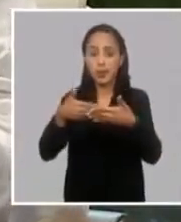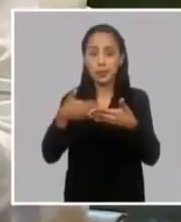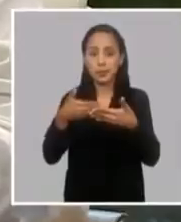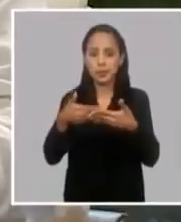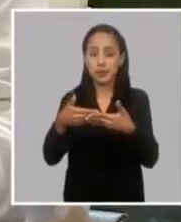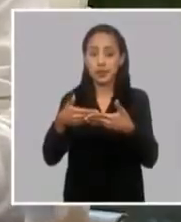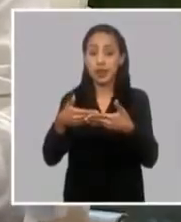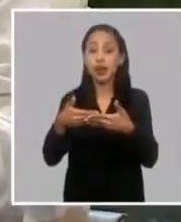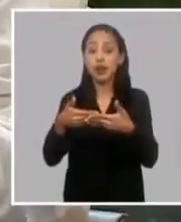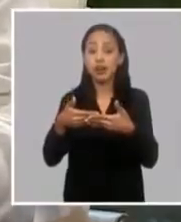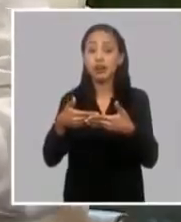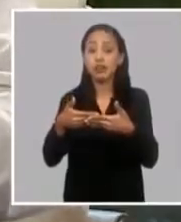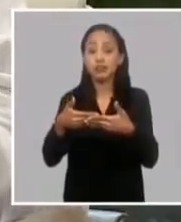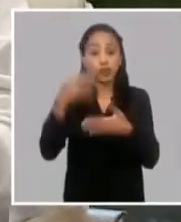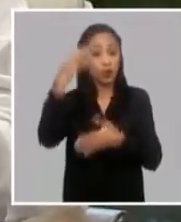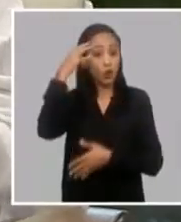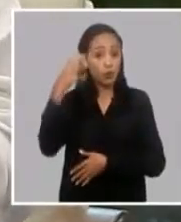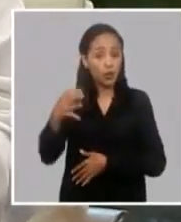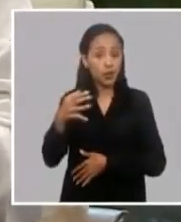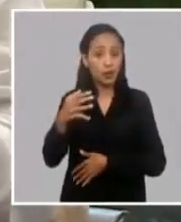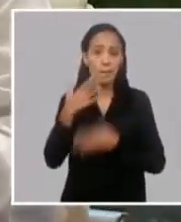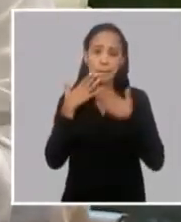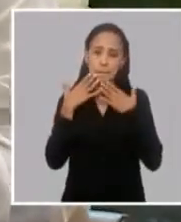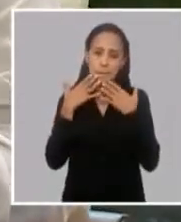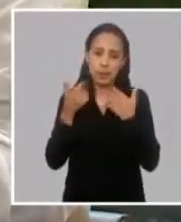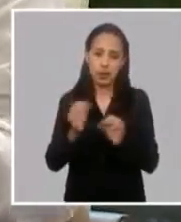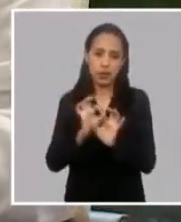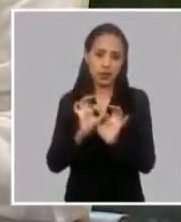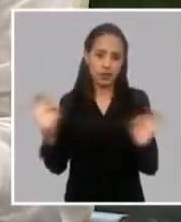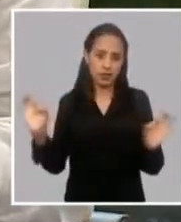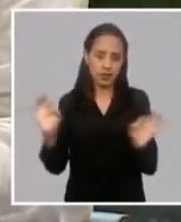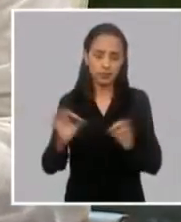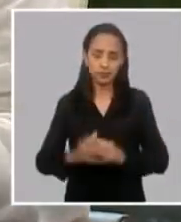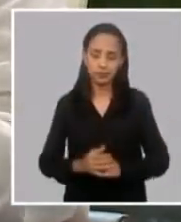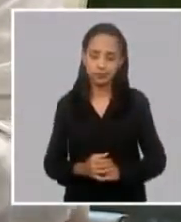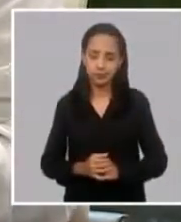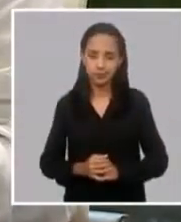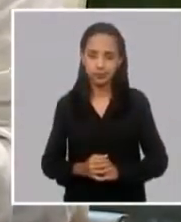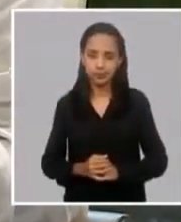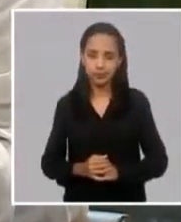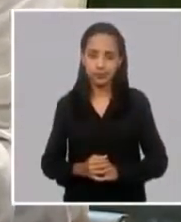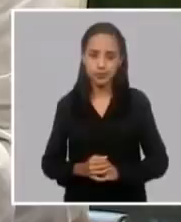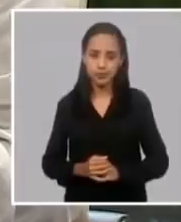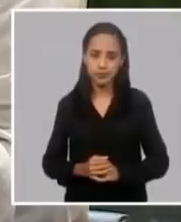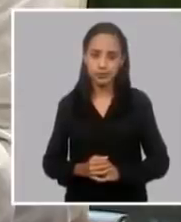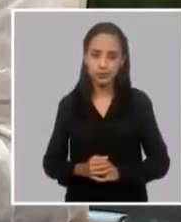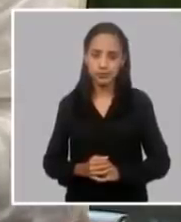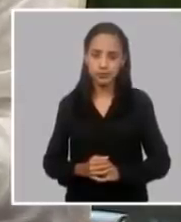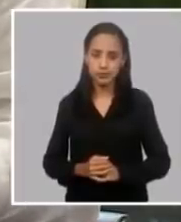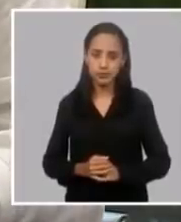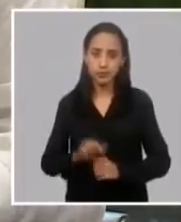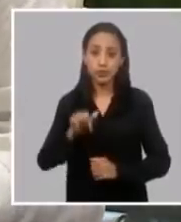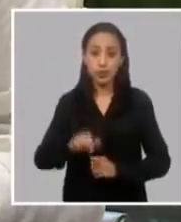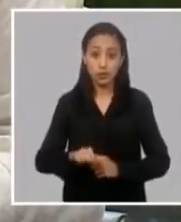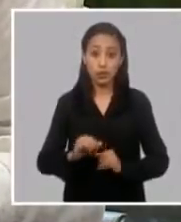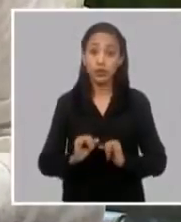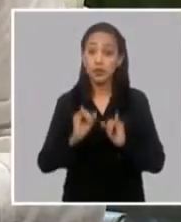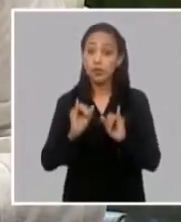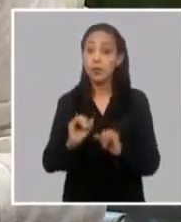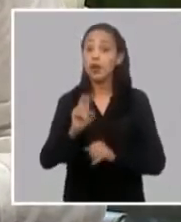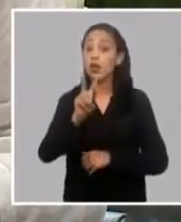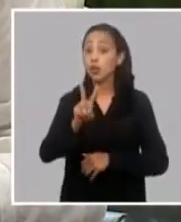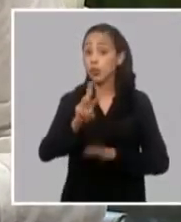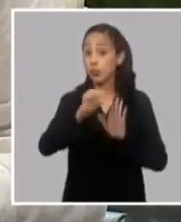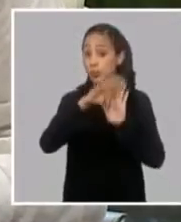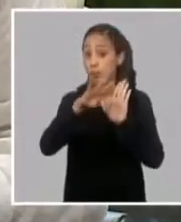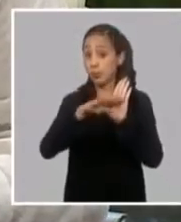eficiencia y dotarla de una mayor autonomía de su gestión entonces yo voy a actualizar ahora dos medidas fundamentalmente